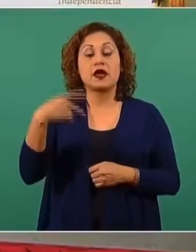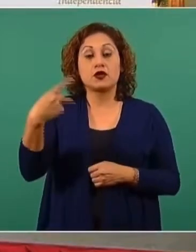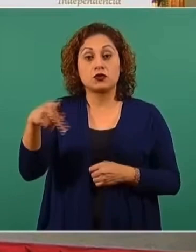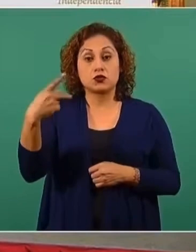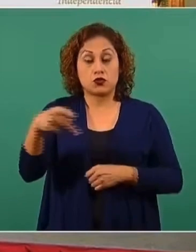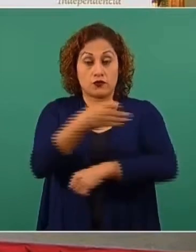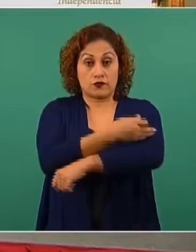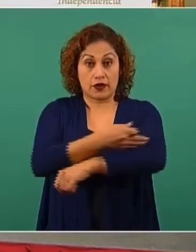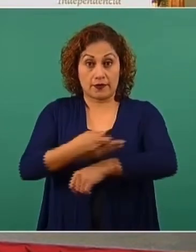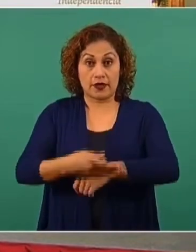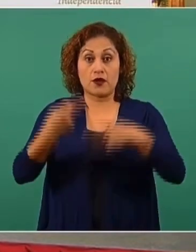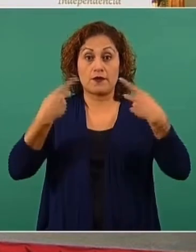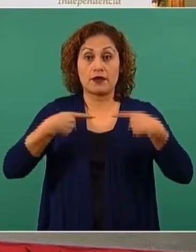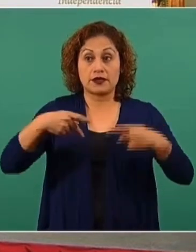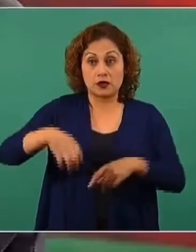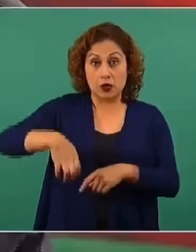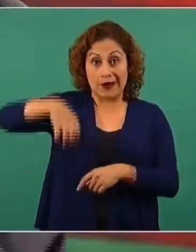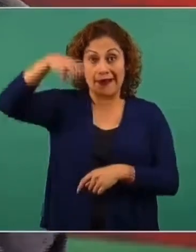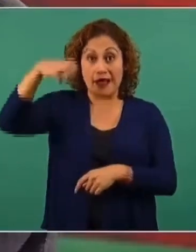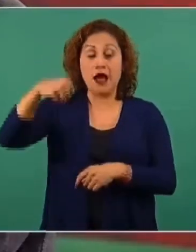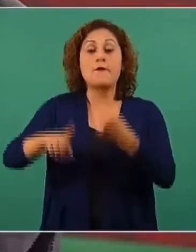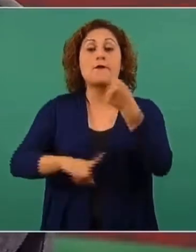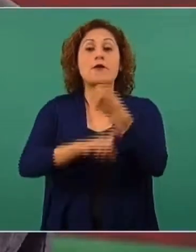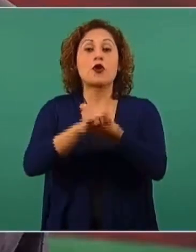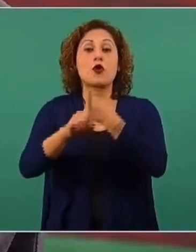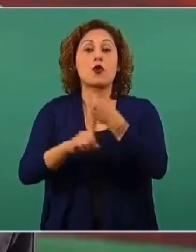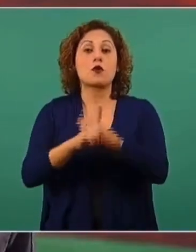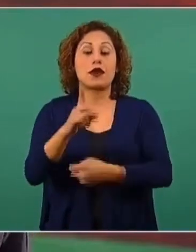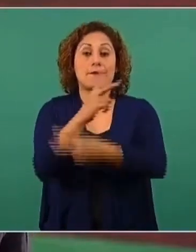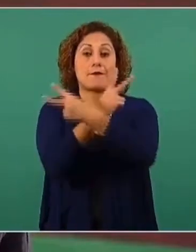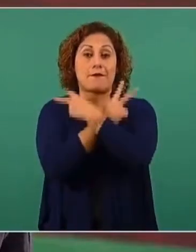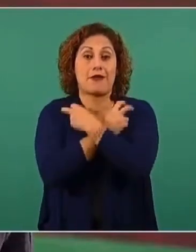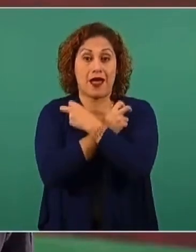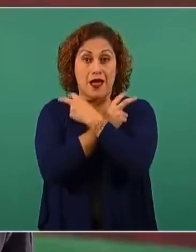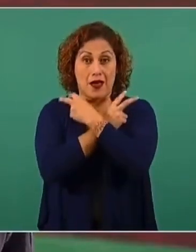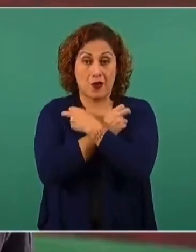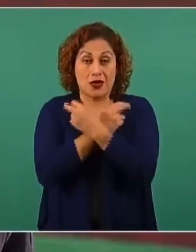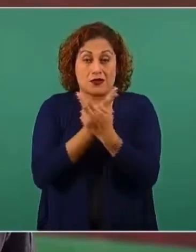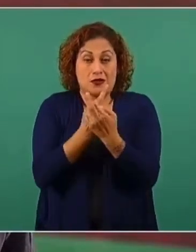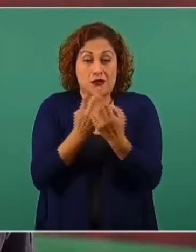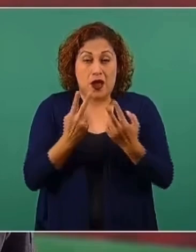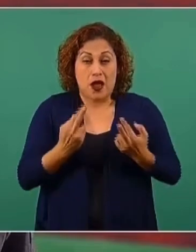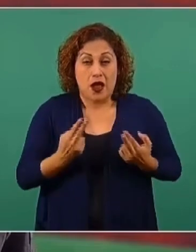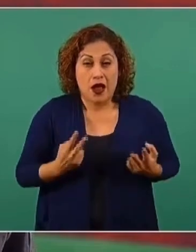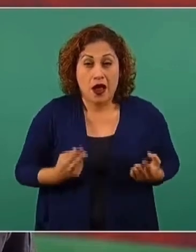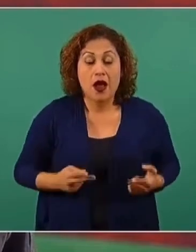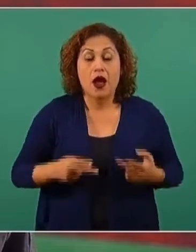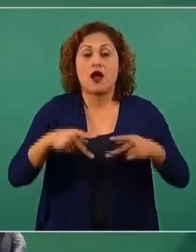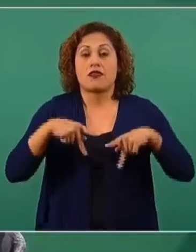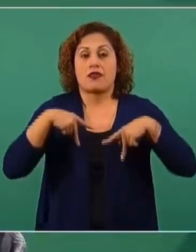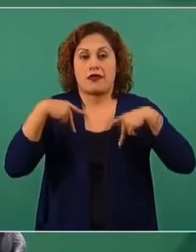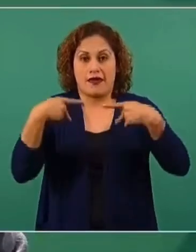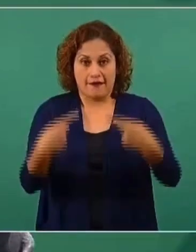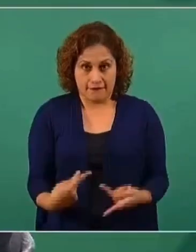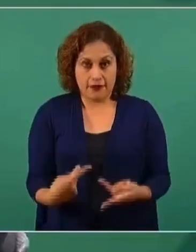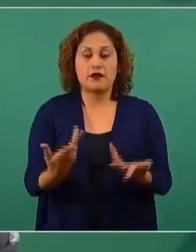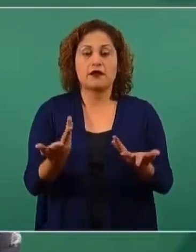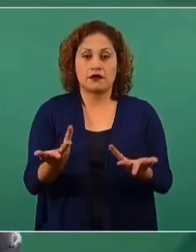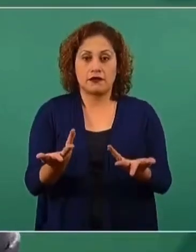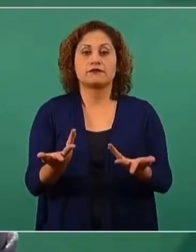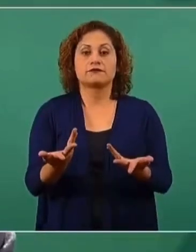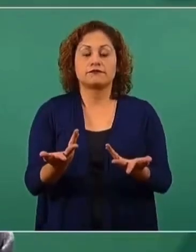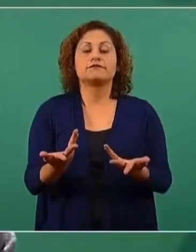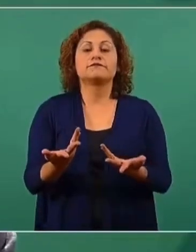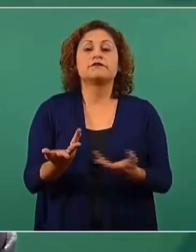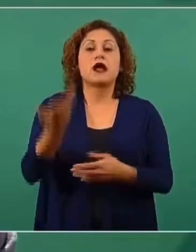mayor, que tiene un problema de osteoporosis, es decir, una gran propensión a fracturas en los huesos, y en su momento le